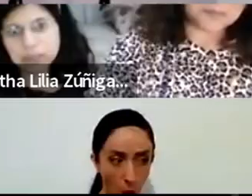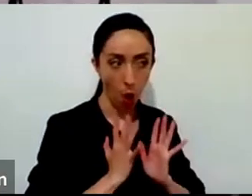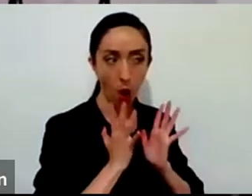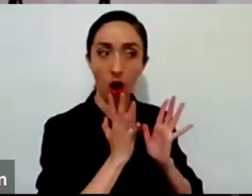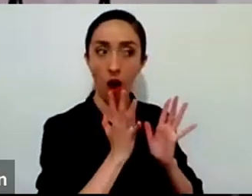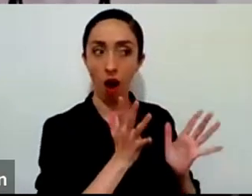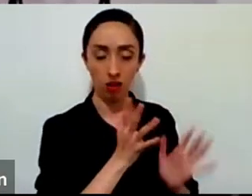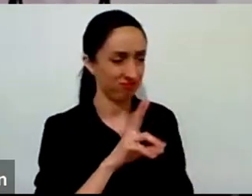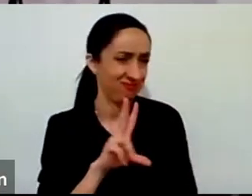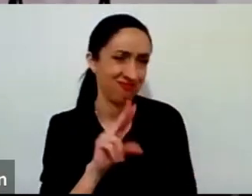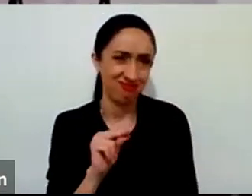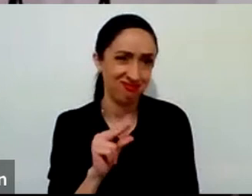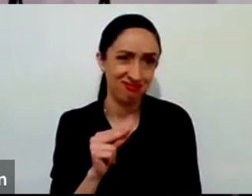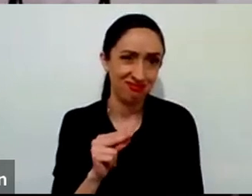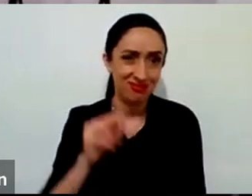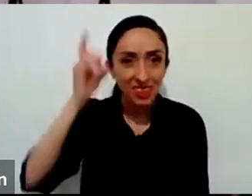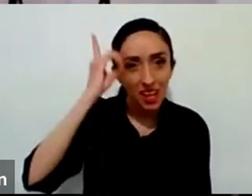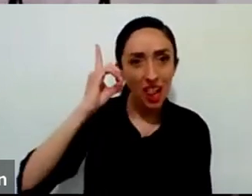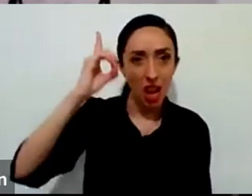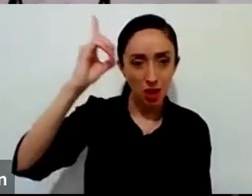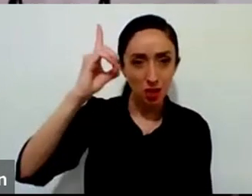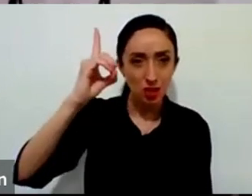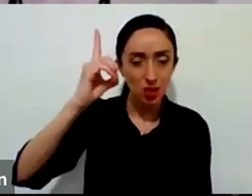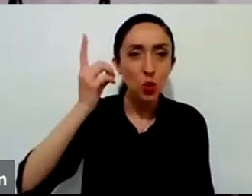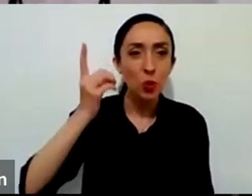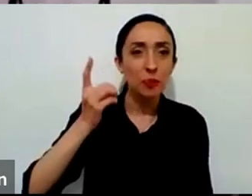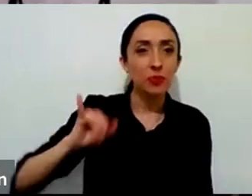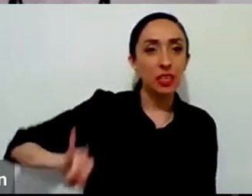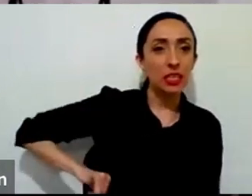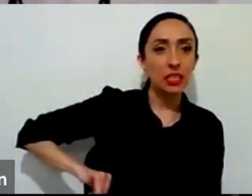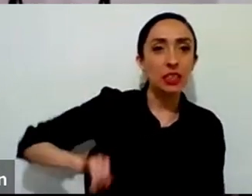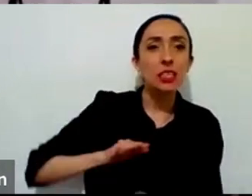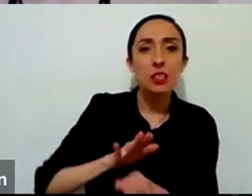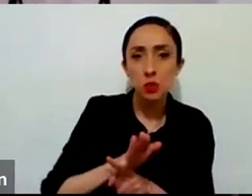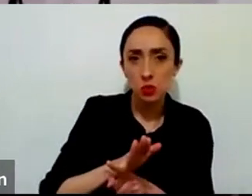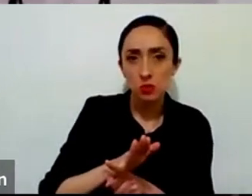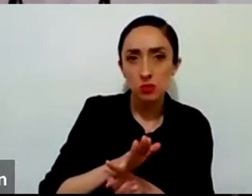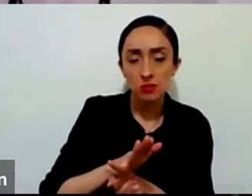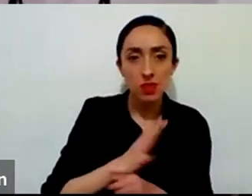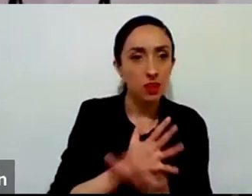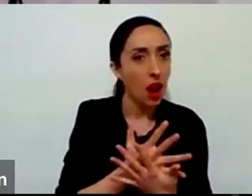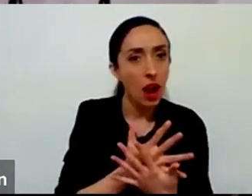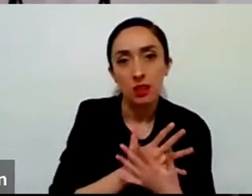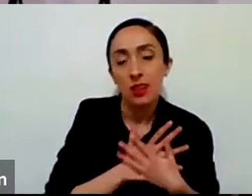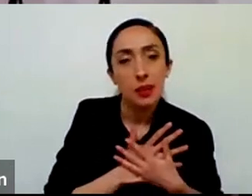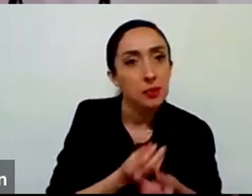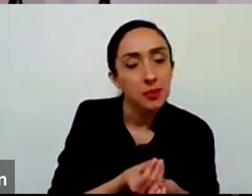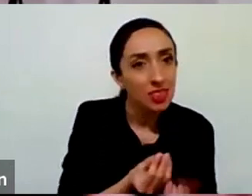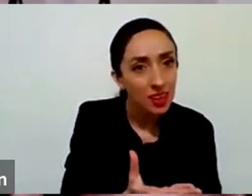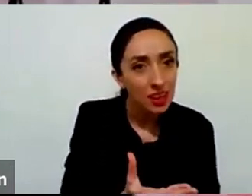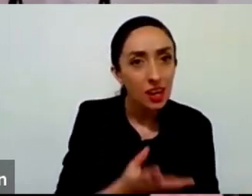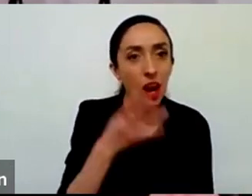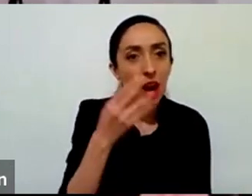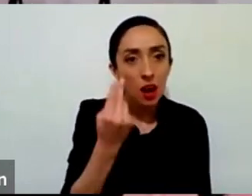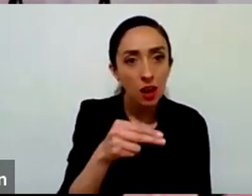en hablarnos por nuestro nombre y permitir que seamos